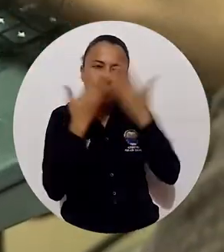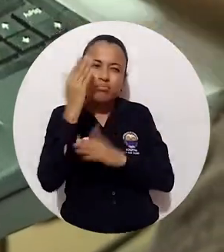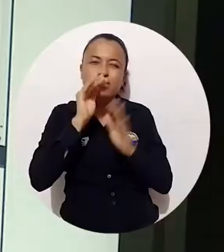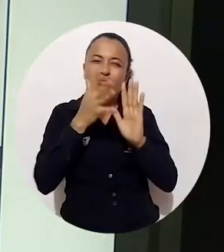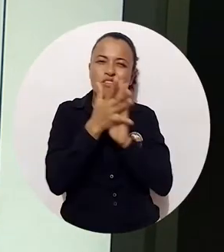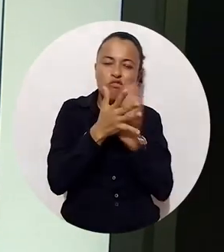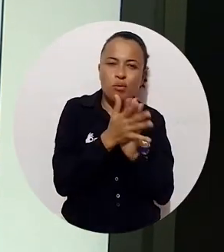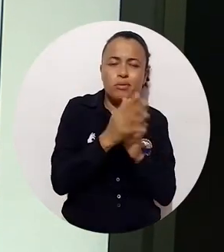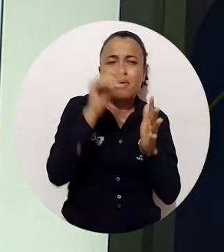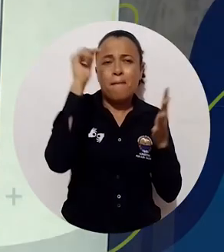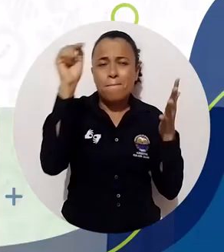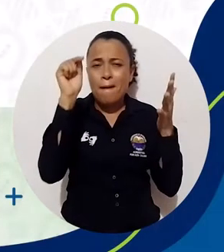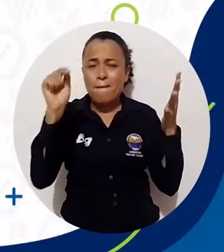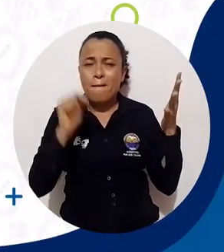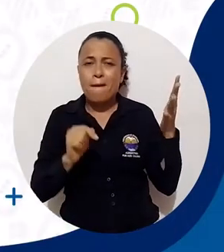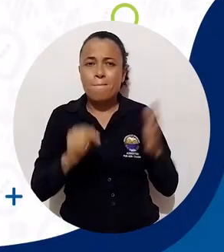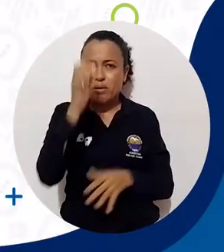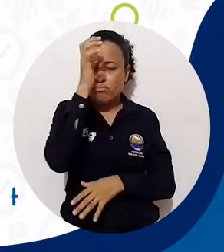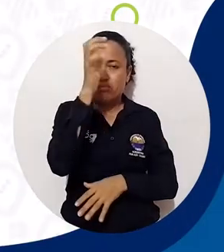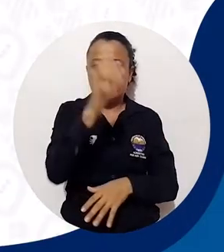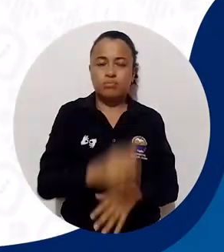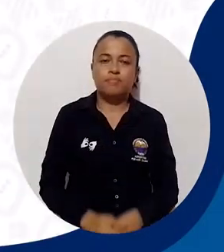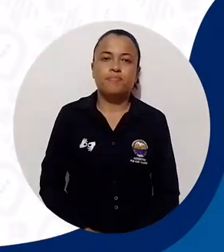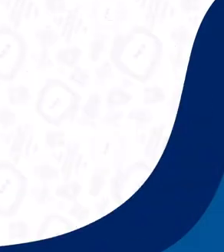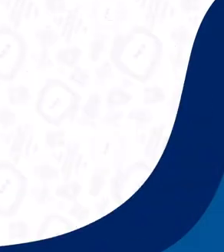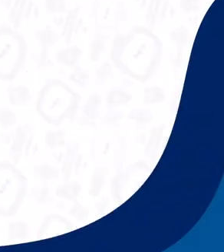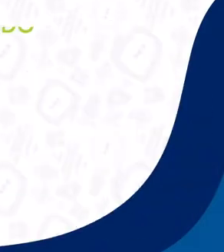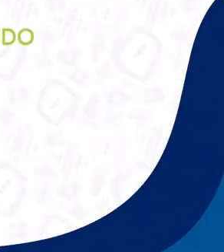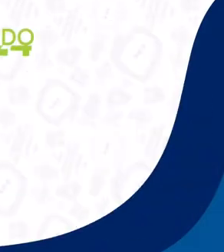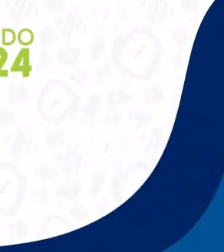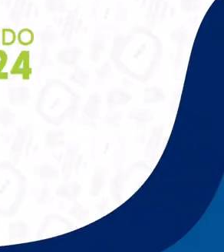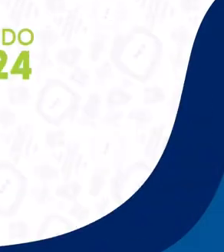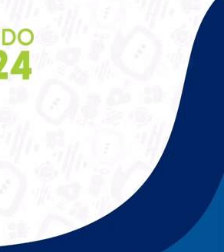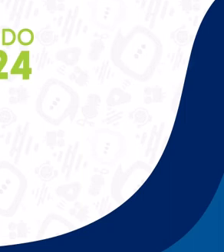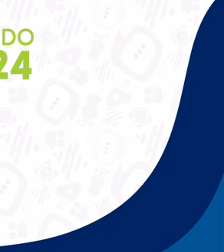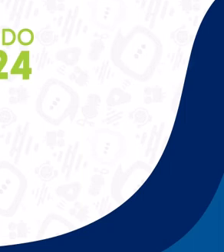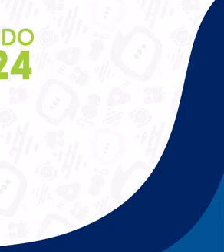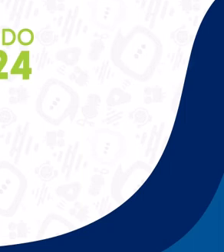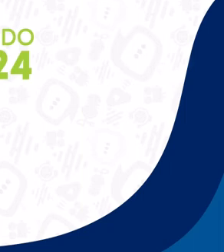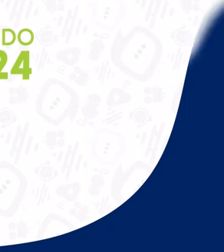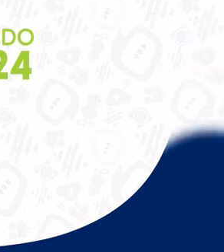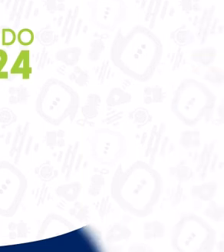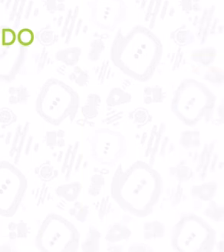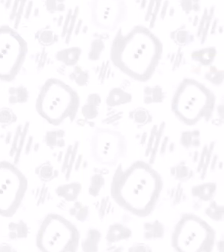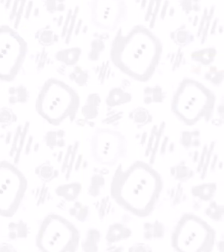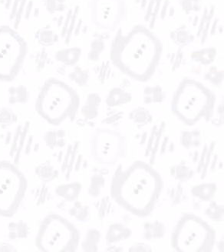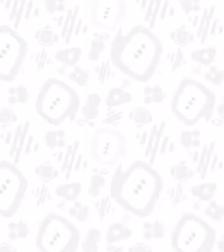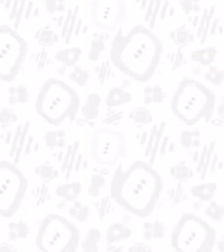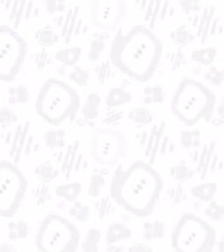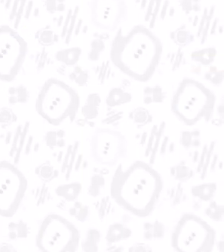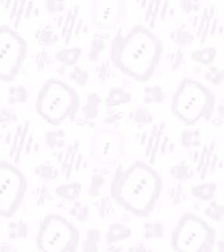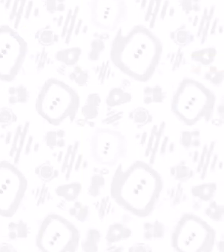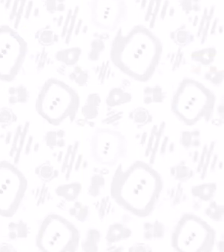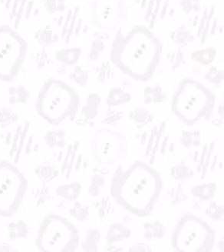procesamiento de la información, entre otros conceptos. Universidad del Matalén, aún más incluyente e innovadora.